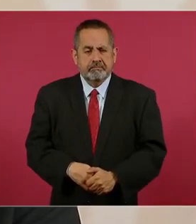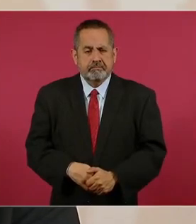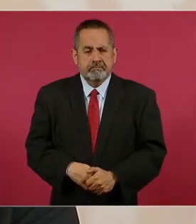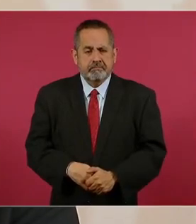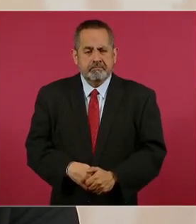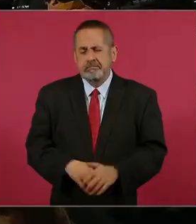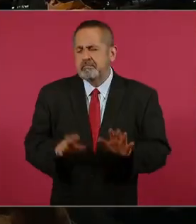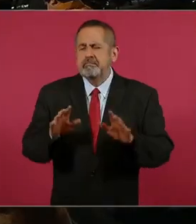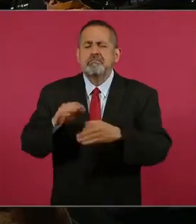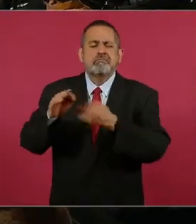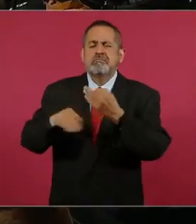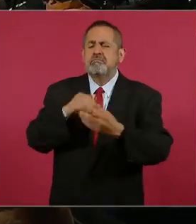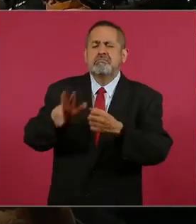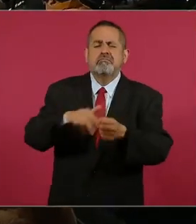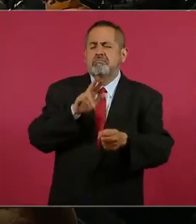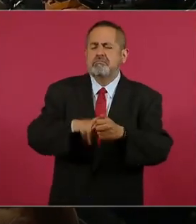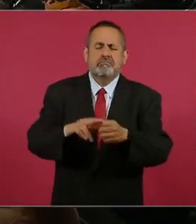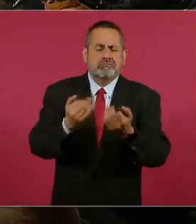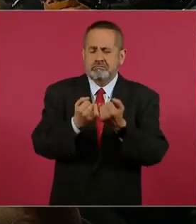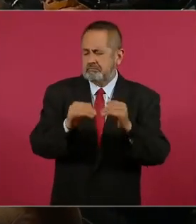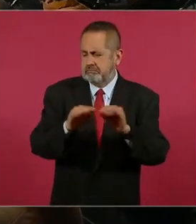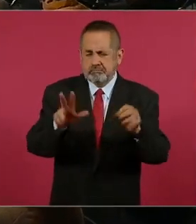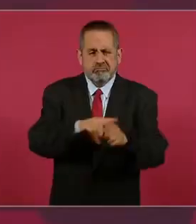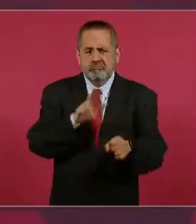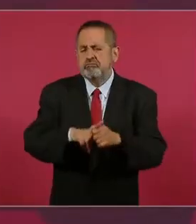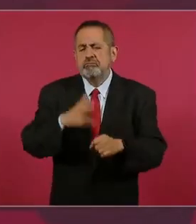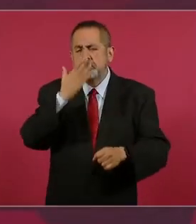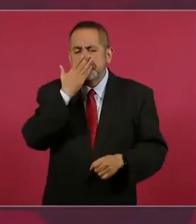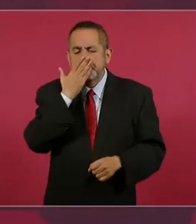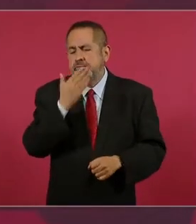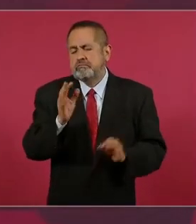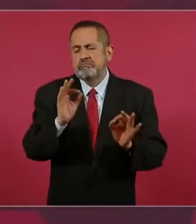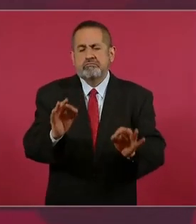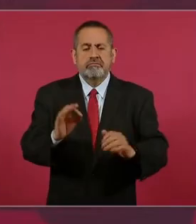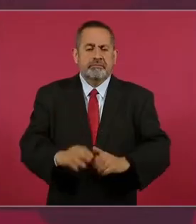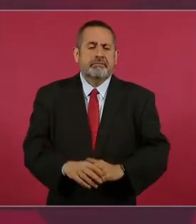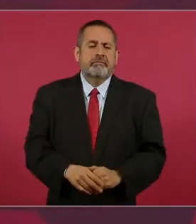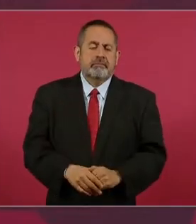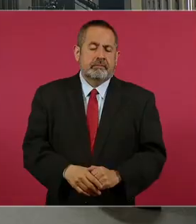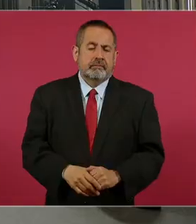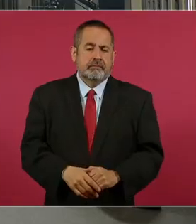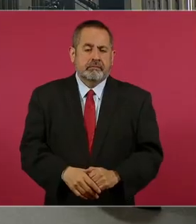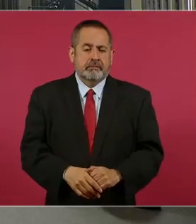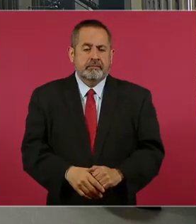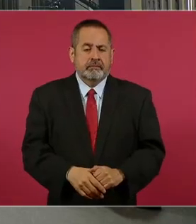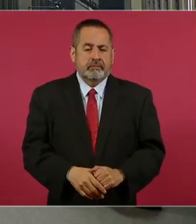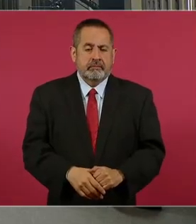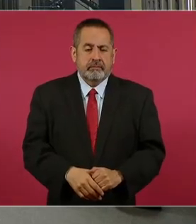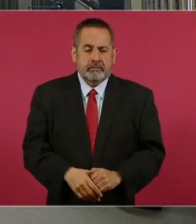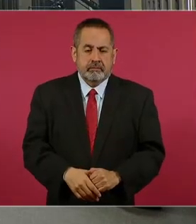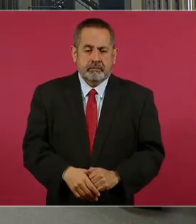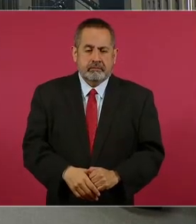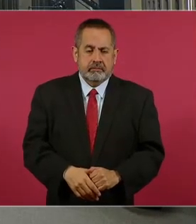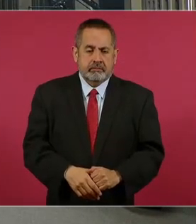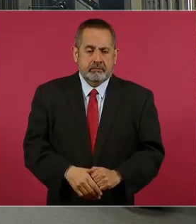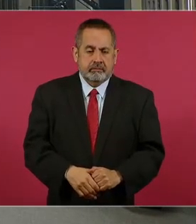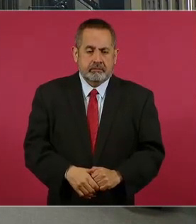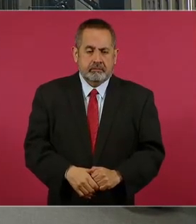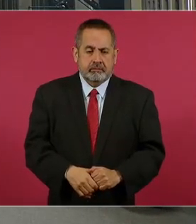Todo normal, todo bien. ¿Usted está funcionando si no hay respuesta a política?